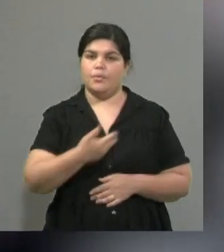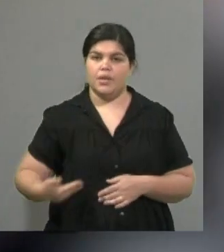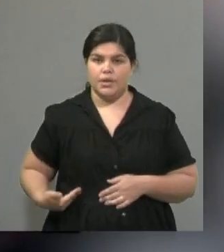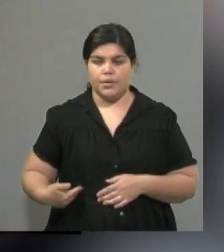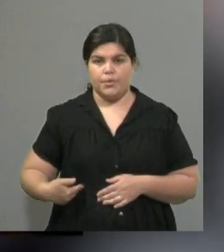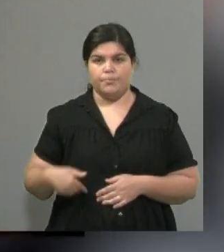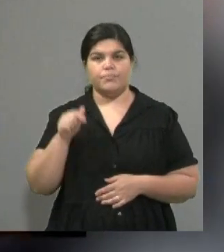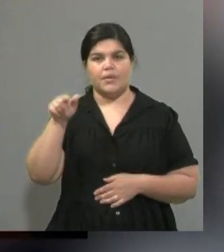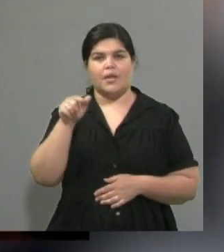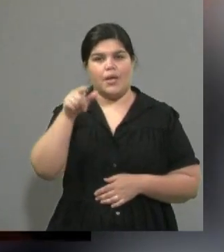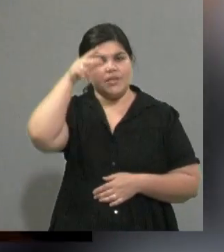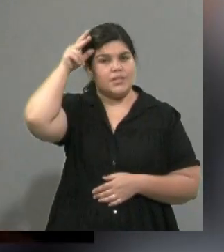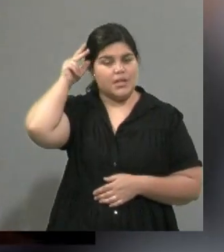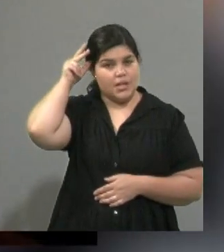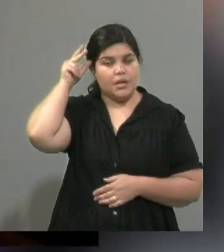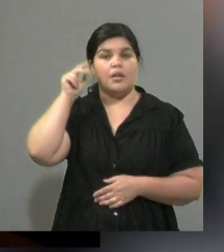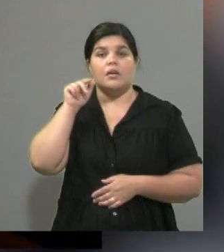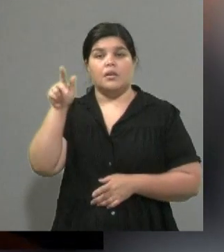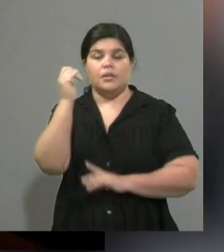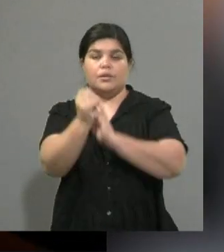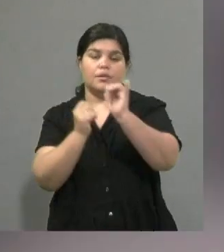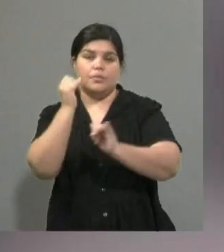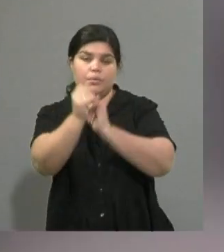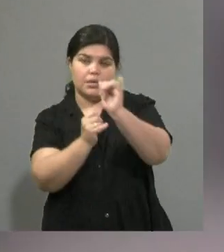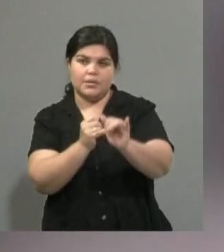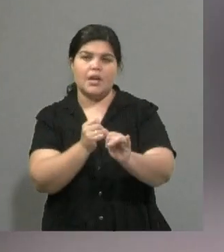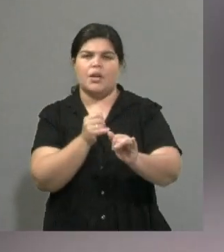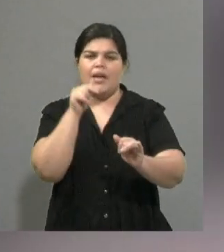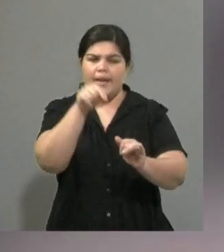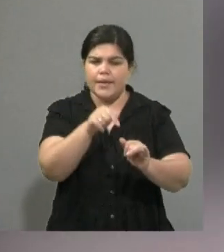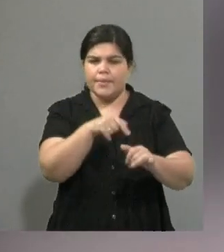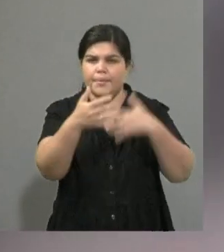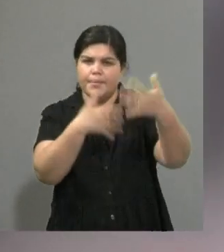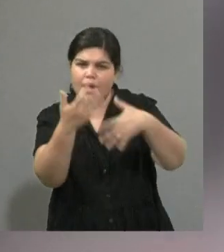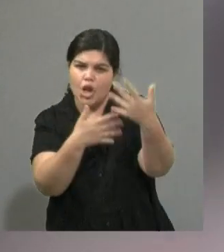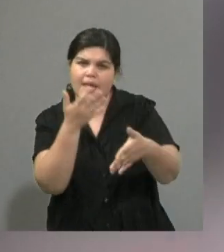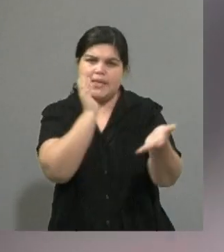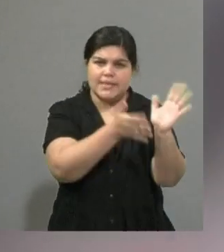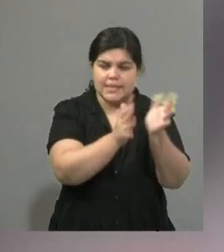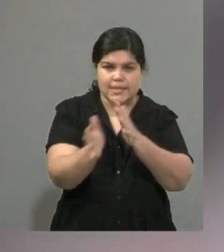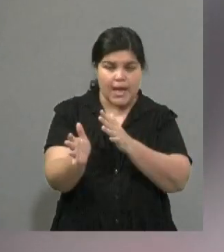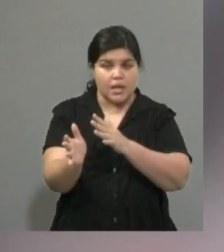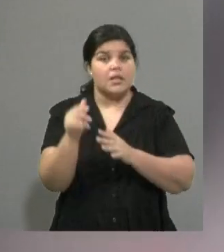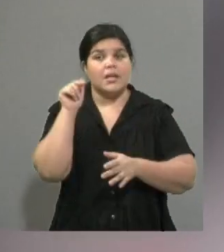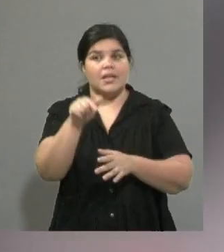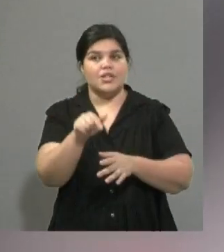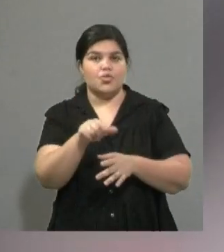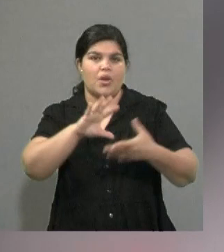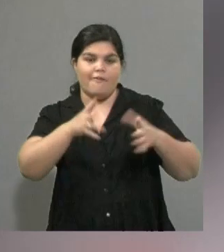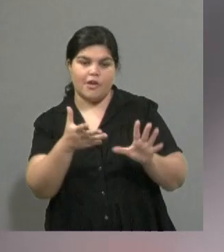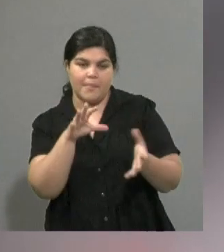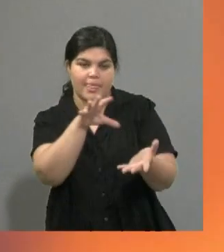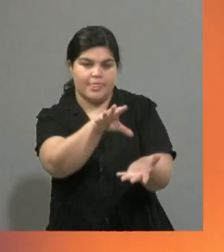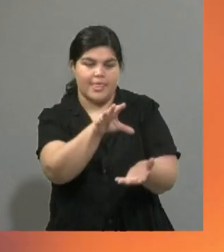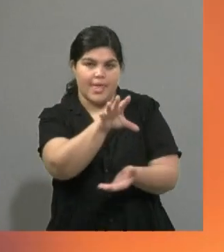en cierta forma aprovecharon esta situación de violencia y este contexto para meterlo en la campaña electoral. El ministro